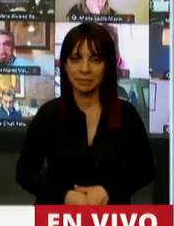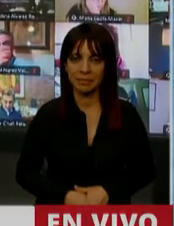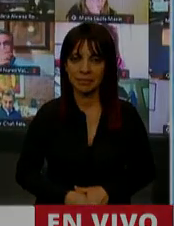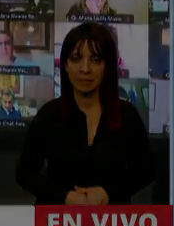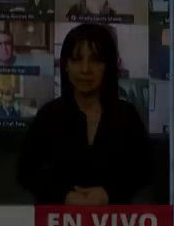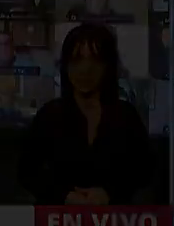Gracias, diputado. Gracias. Gracias.